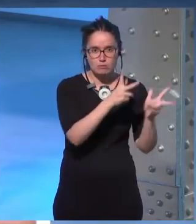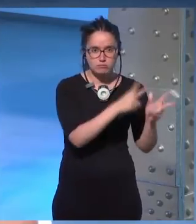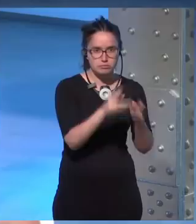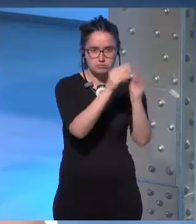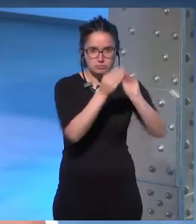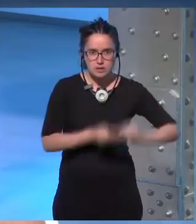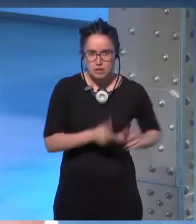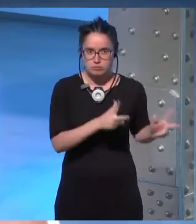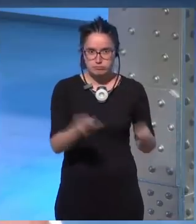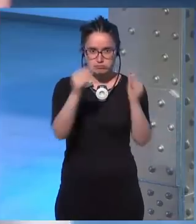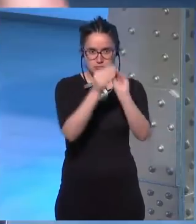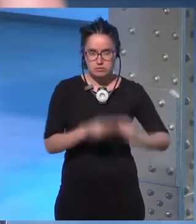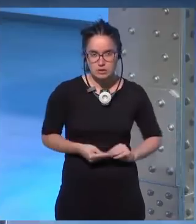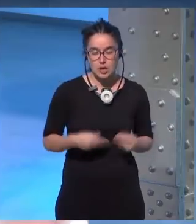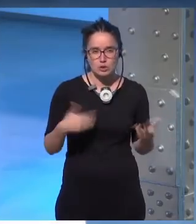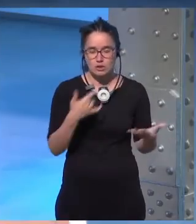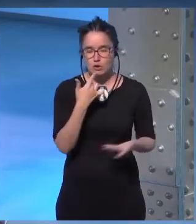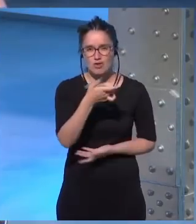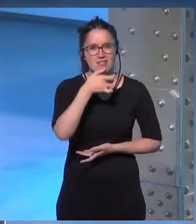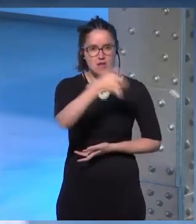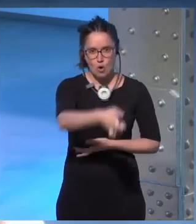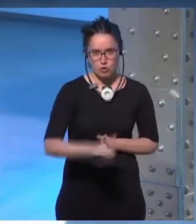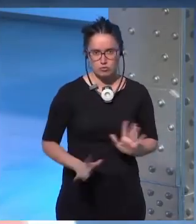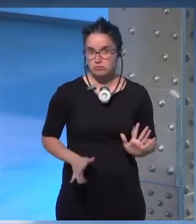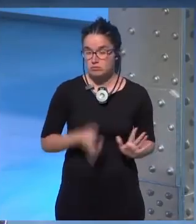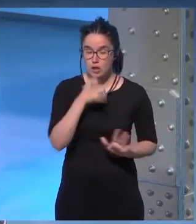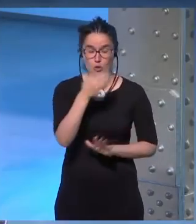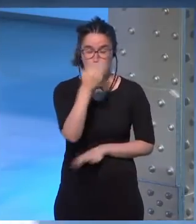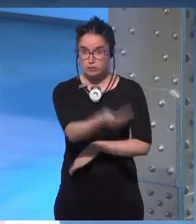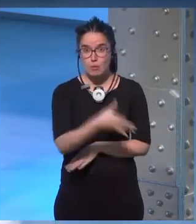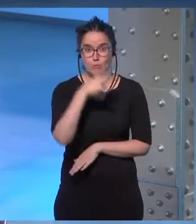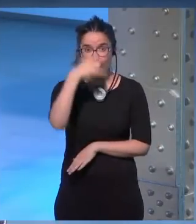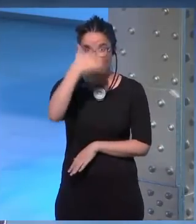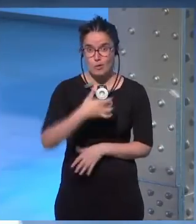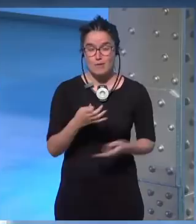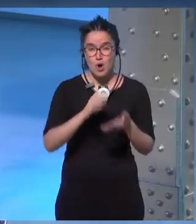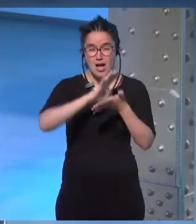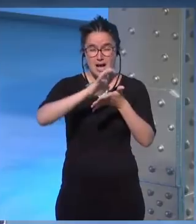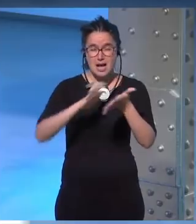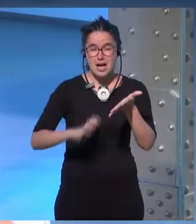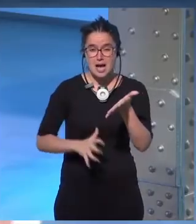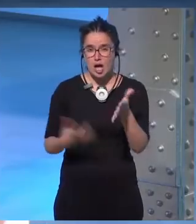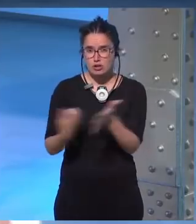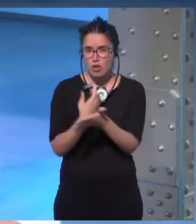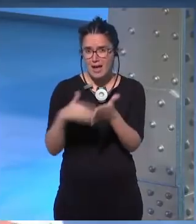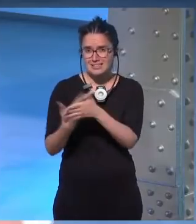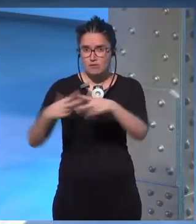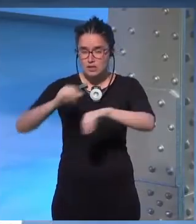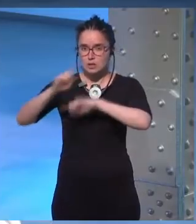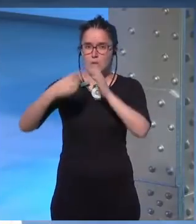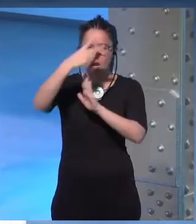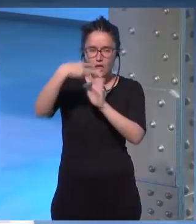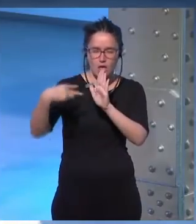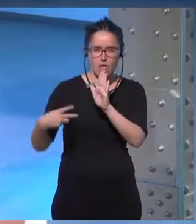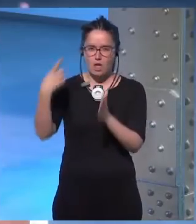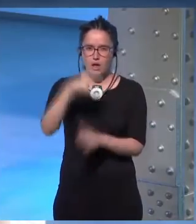relee y corta y yo le digo te odio tío te odio porque yo tengo que escribir todo el tocho y luego releerlo